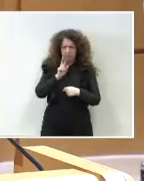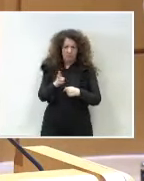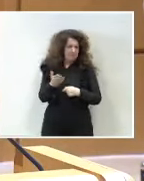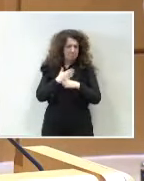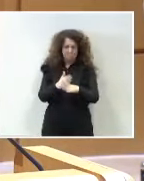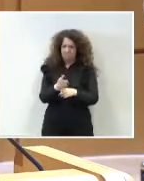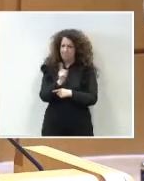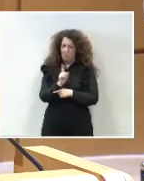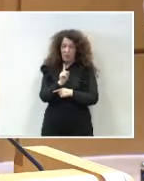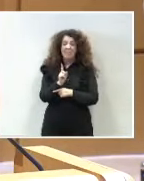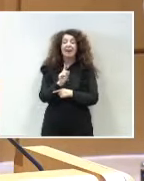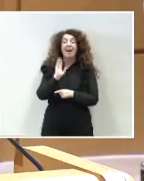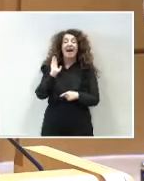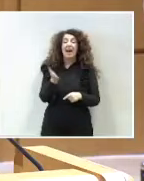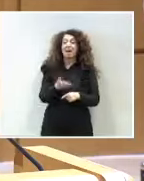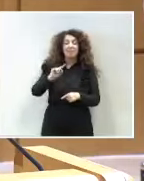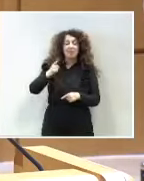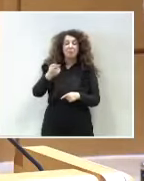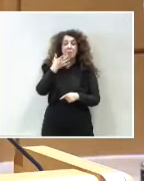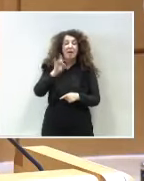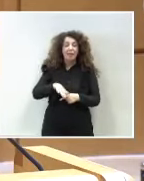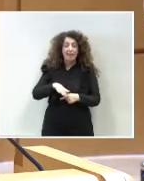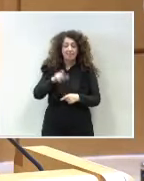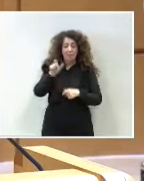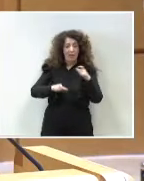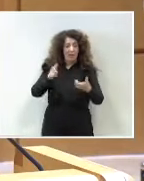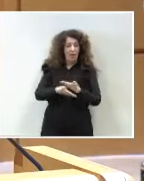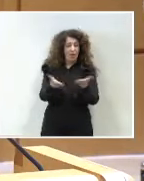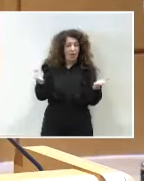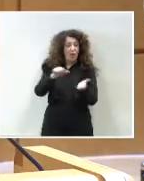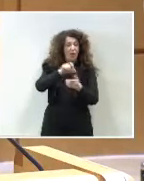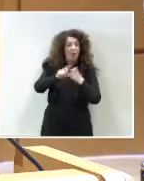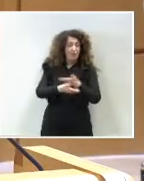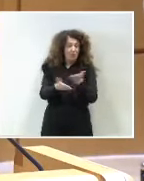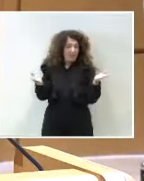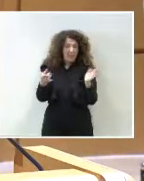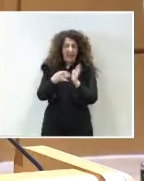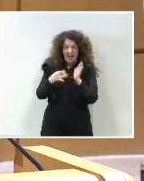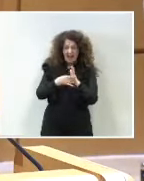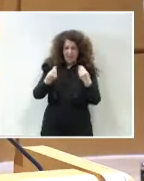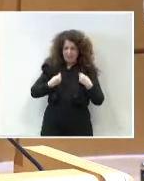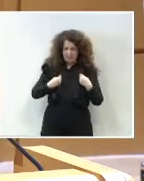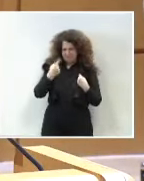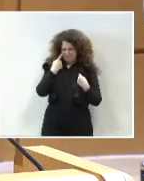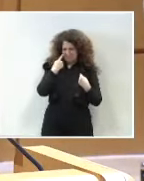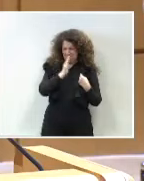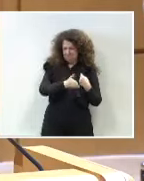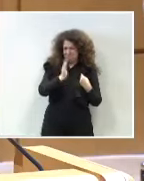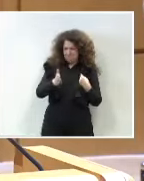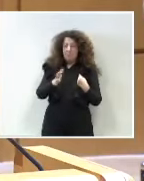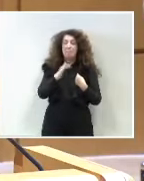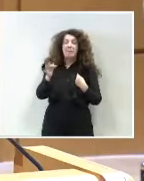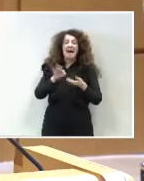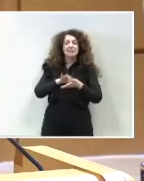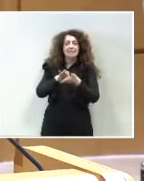la principal afectada por esta situación es la ciudadanía de Cataluña, que ve afectada su calidad de vida, la calidad de los servicios públicos y el